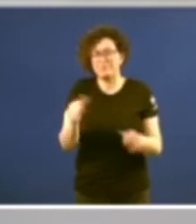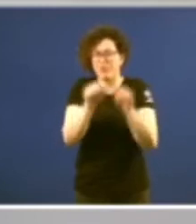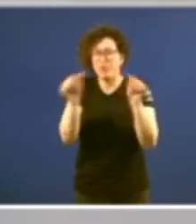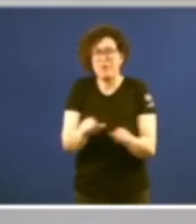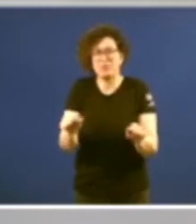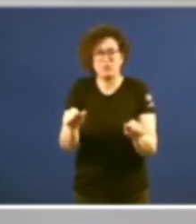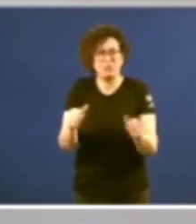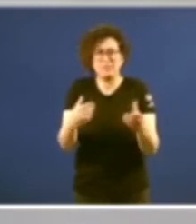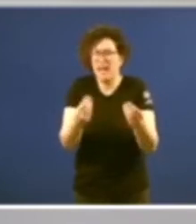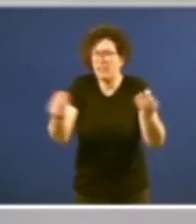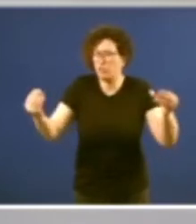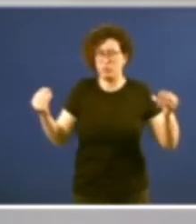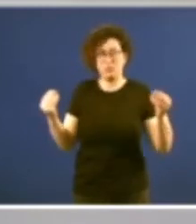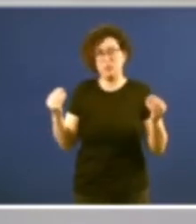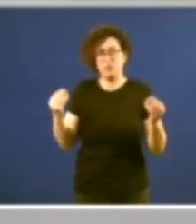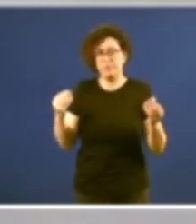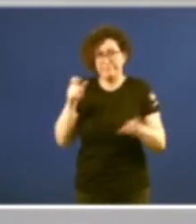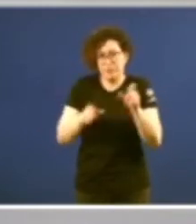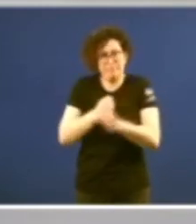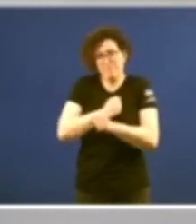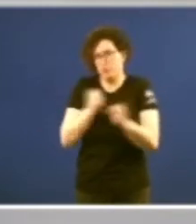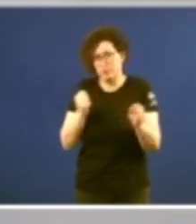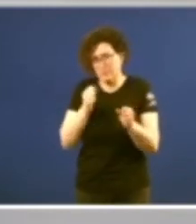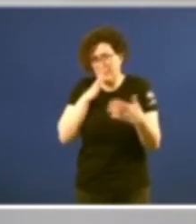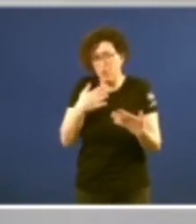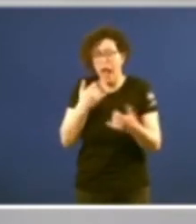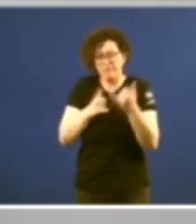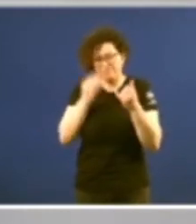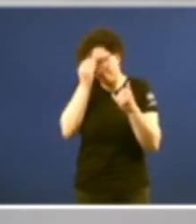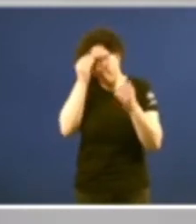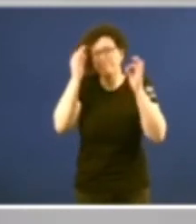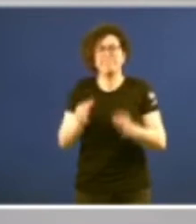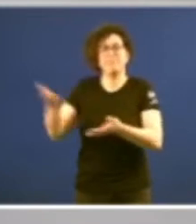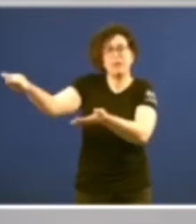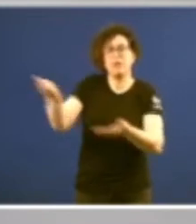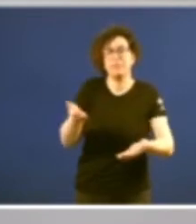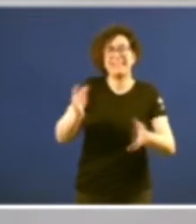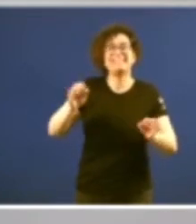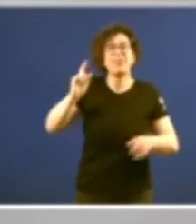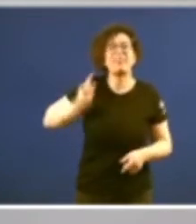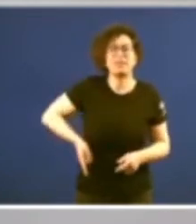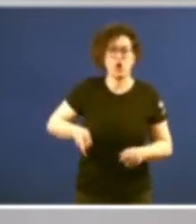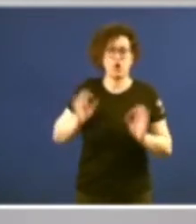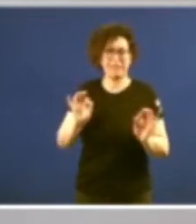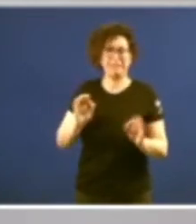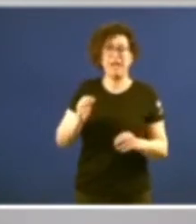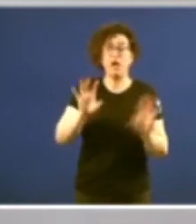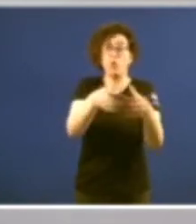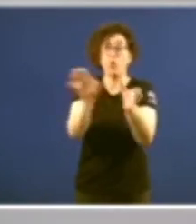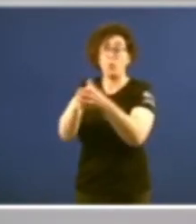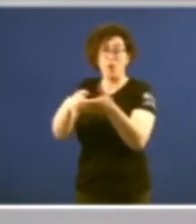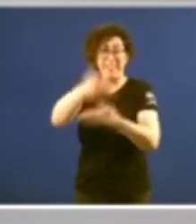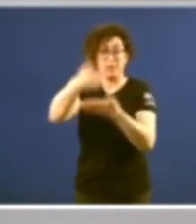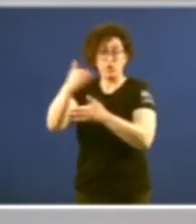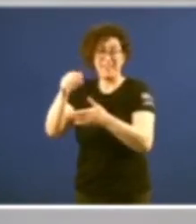extenso é prácticamente inviable Otamos polo tanto por convidar os directores un por cada grupo editorial